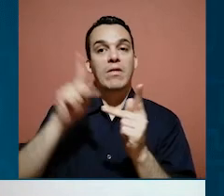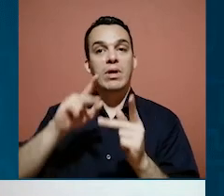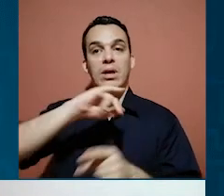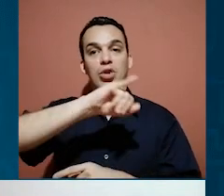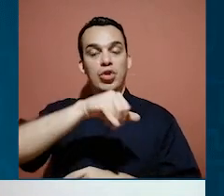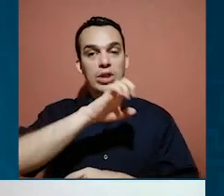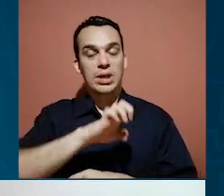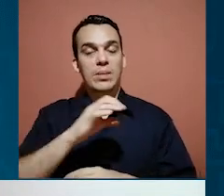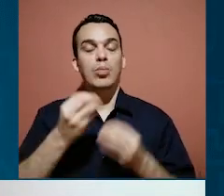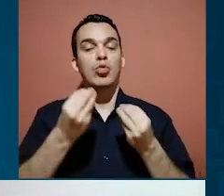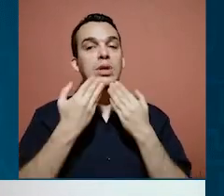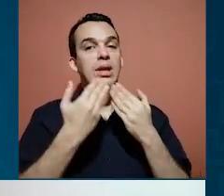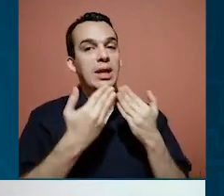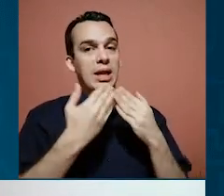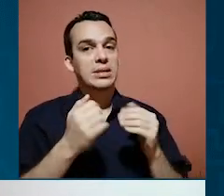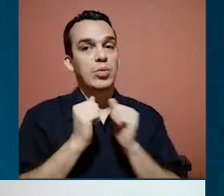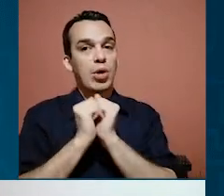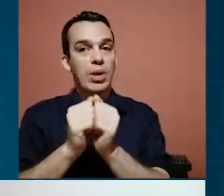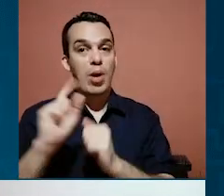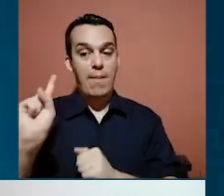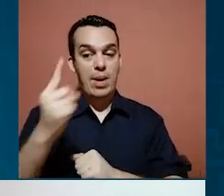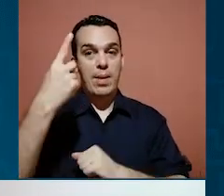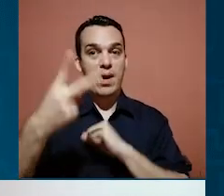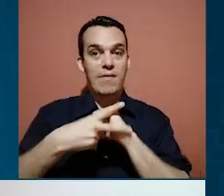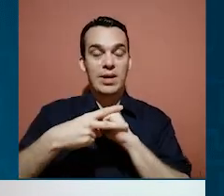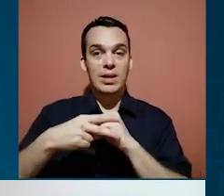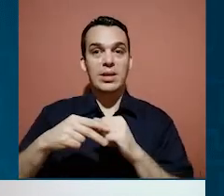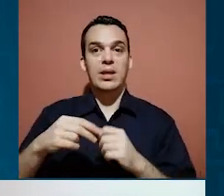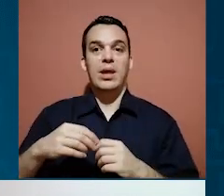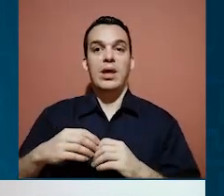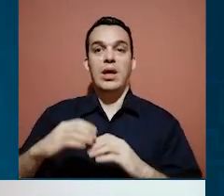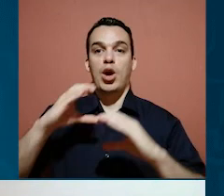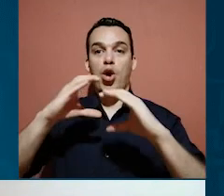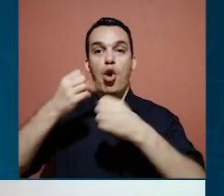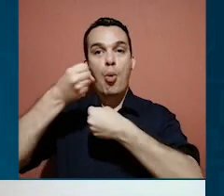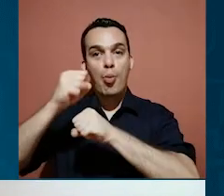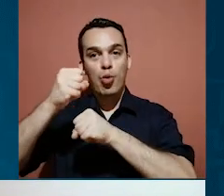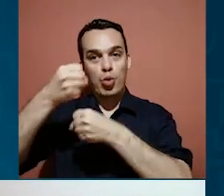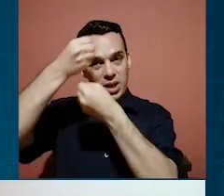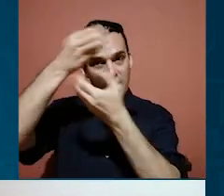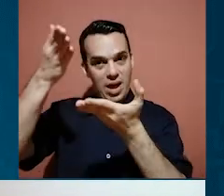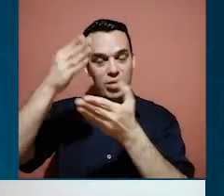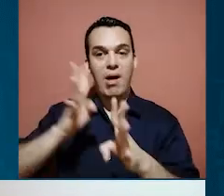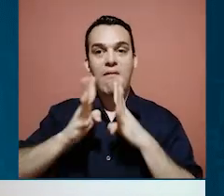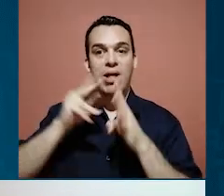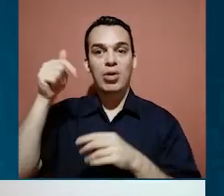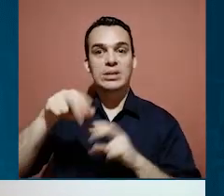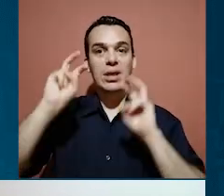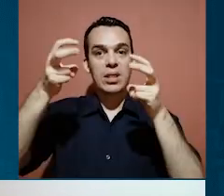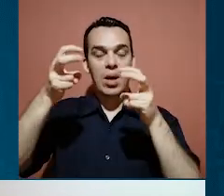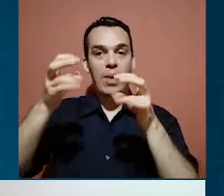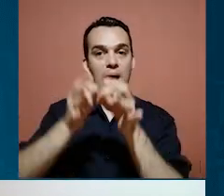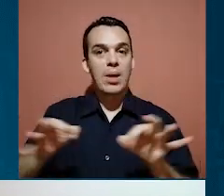Perfecto, Jenny. Muchísimas gracias por acompañarnos en nuestra primera edición de Comunicados. Hablando de este tema tan